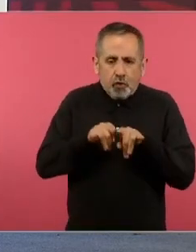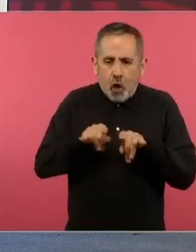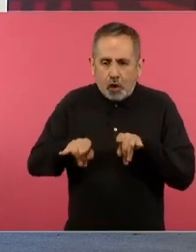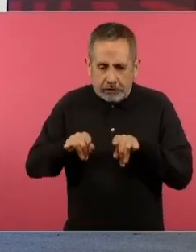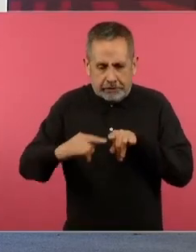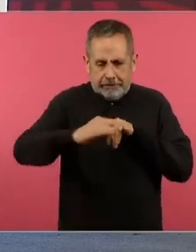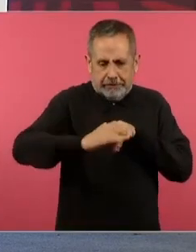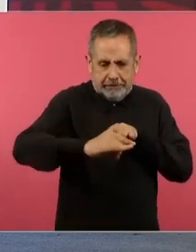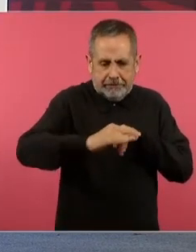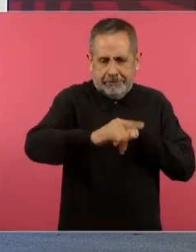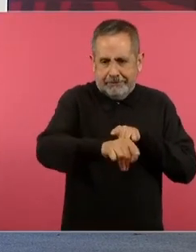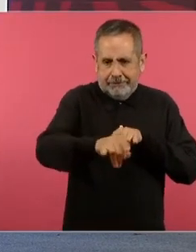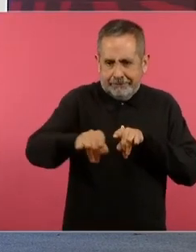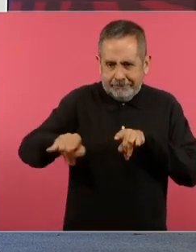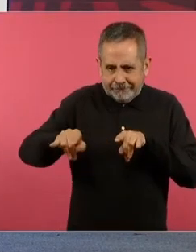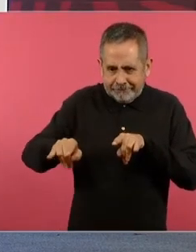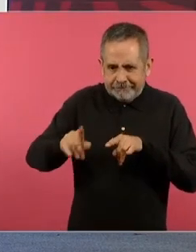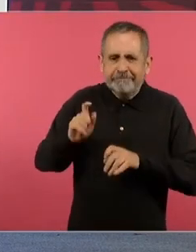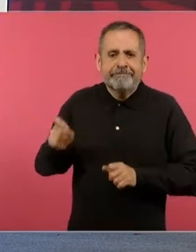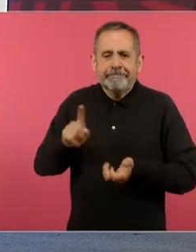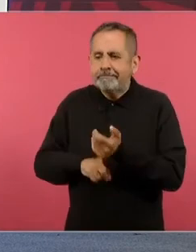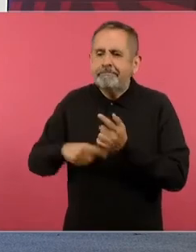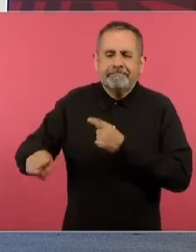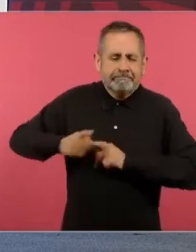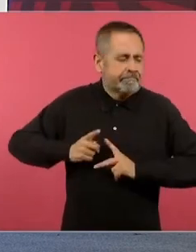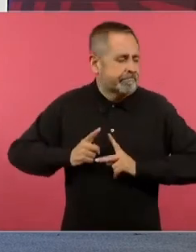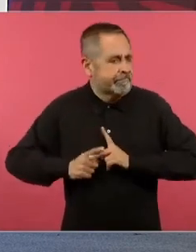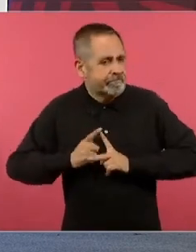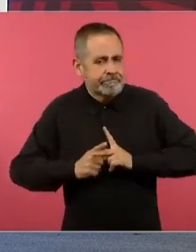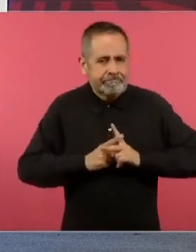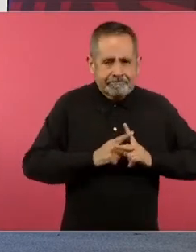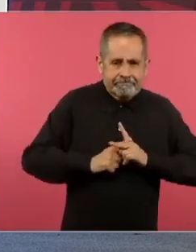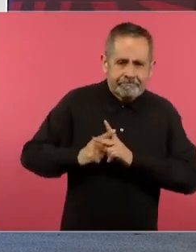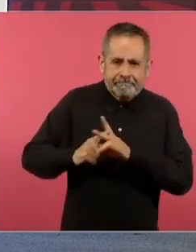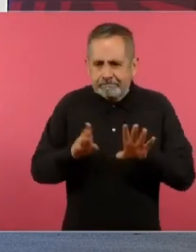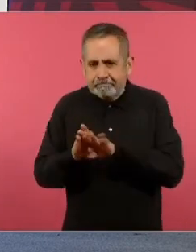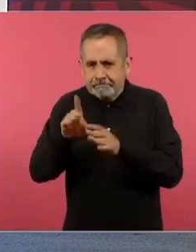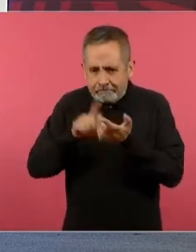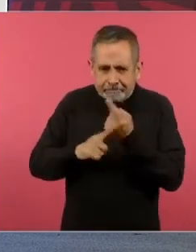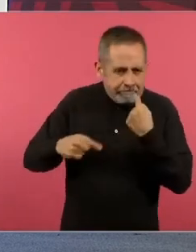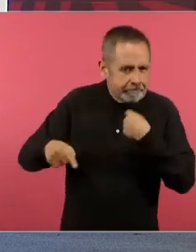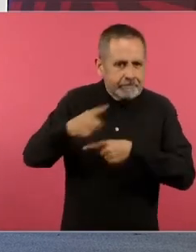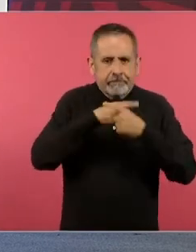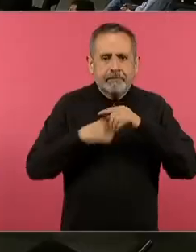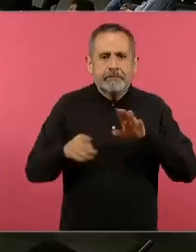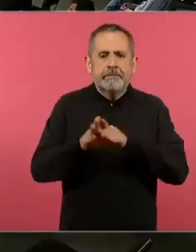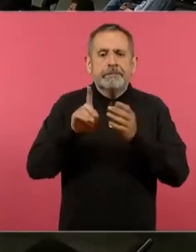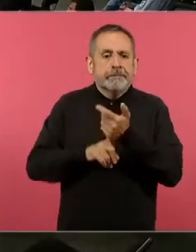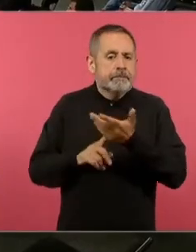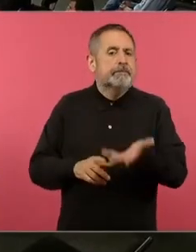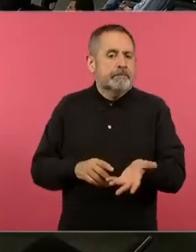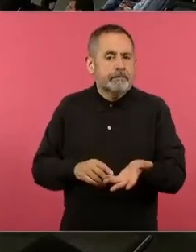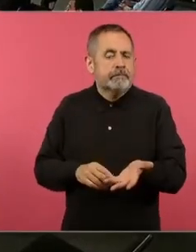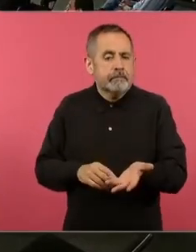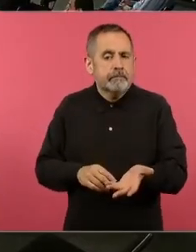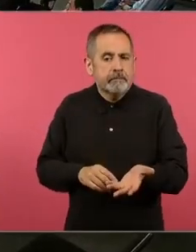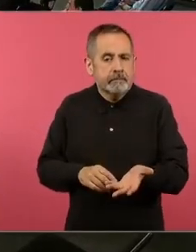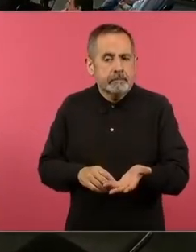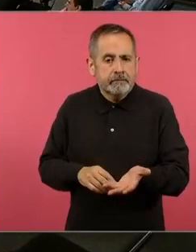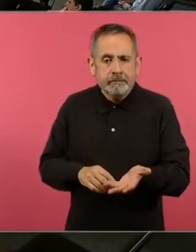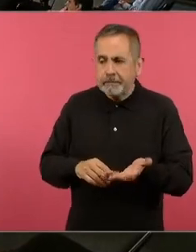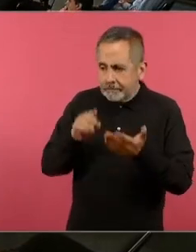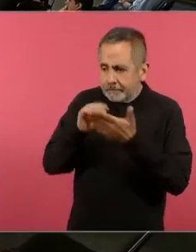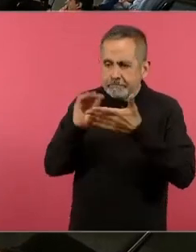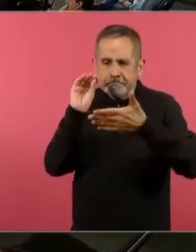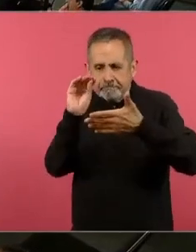de suyo y de sus compañeros en cada una de las digamos en cada una de